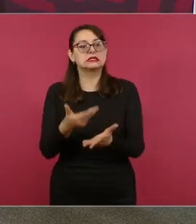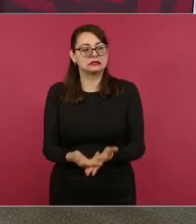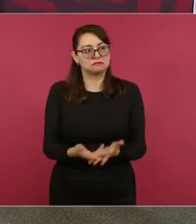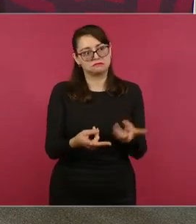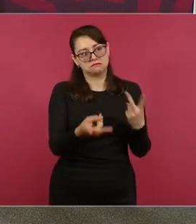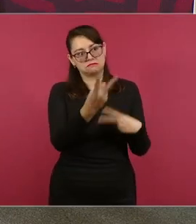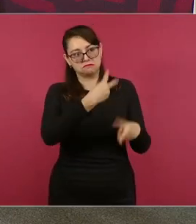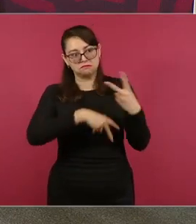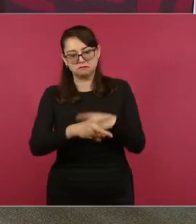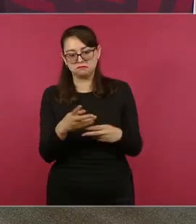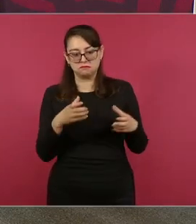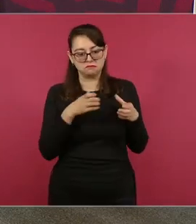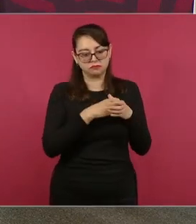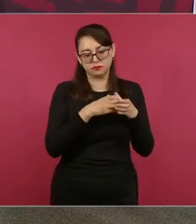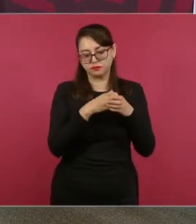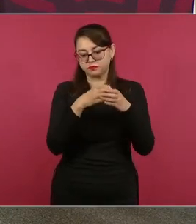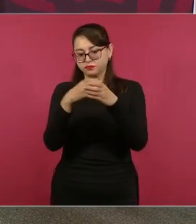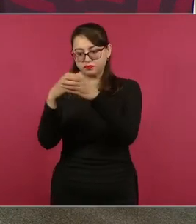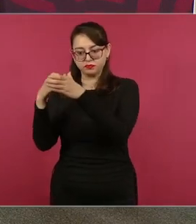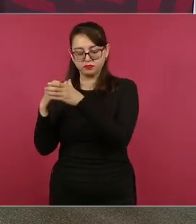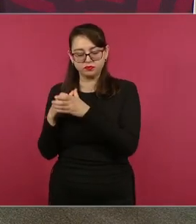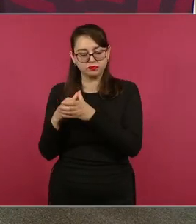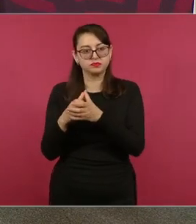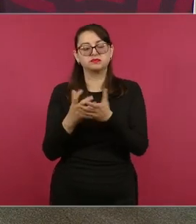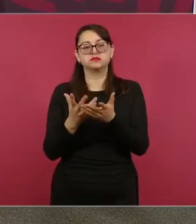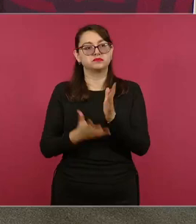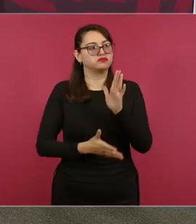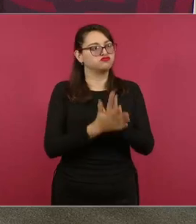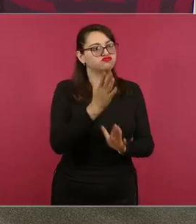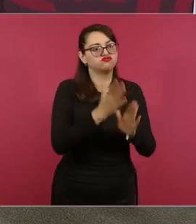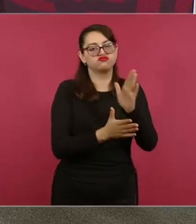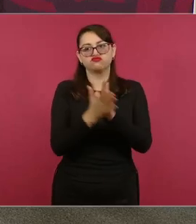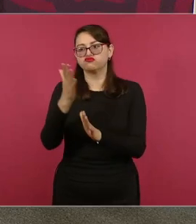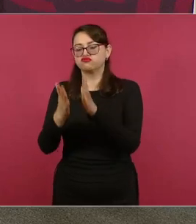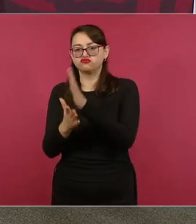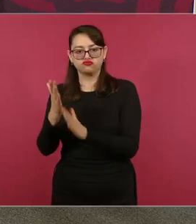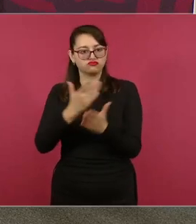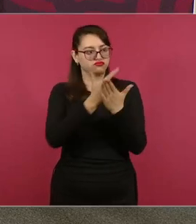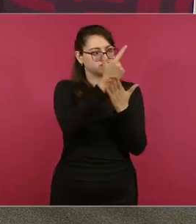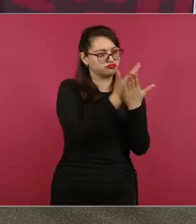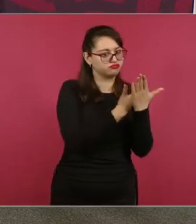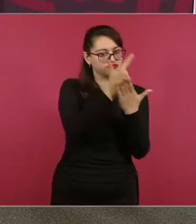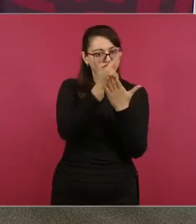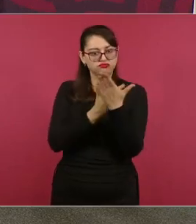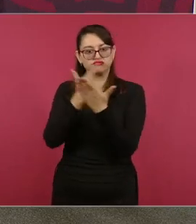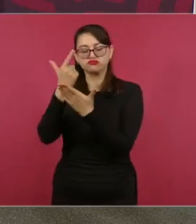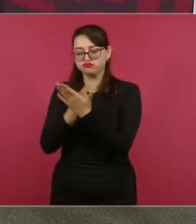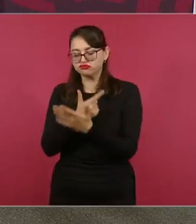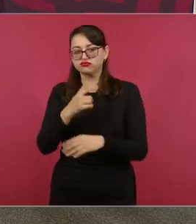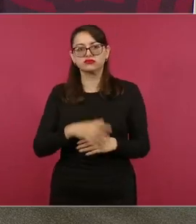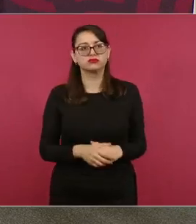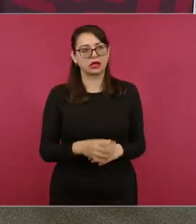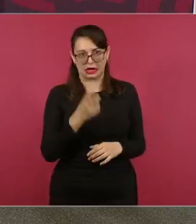por nuestros compañeros delegados estatales de todo el país. Ese es el avance, presidente. Sí,